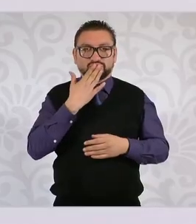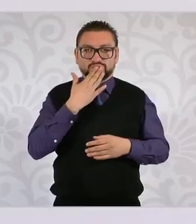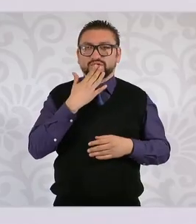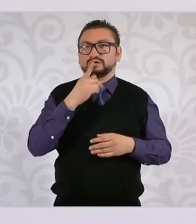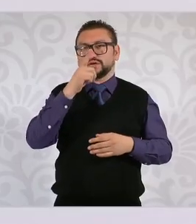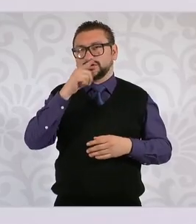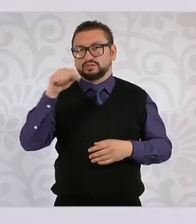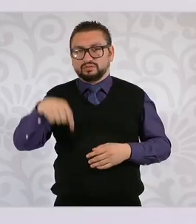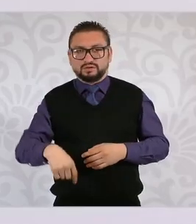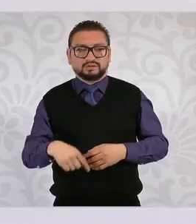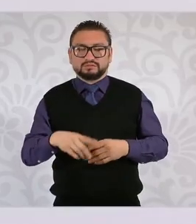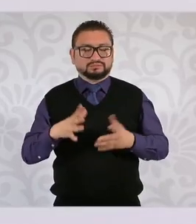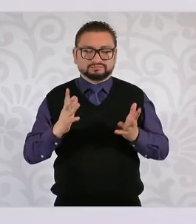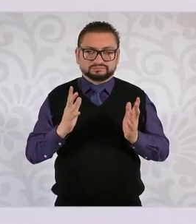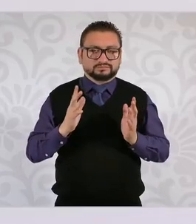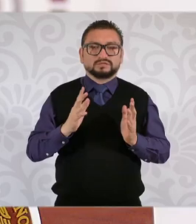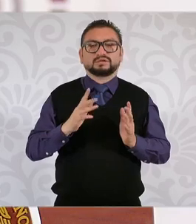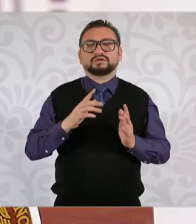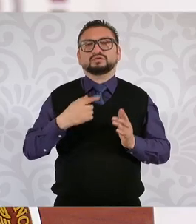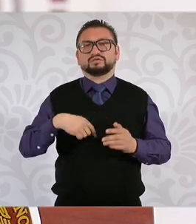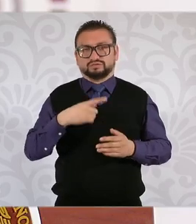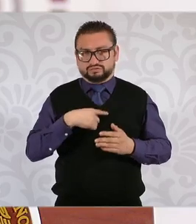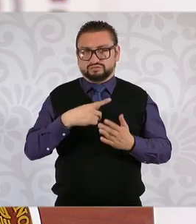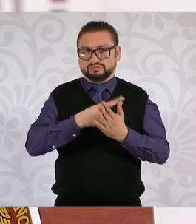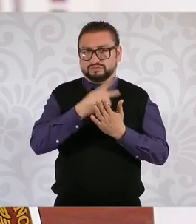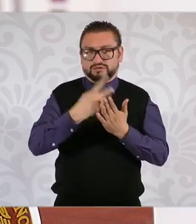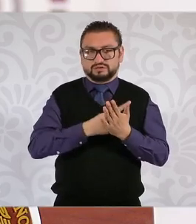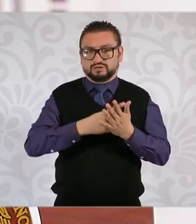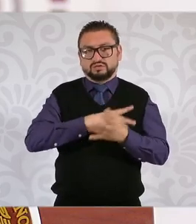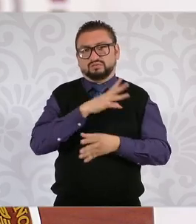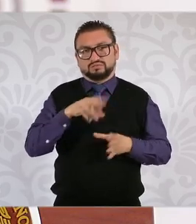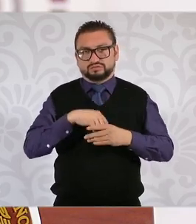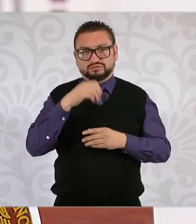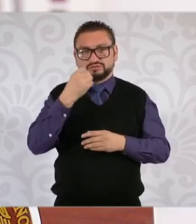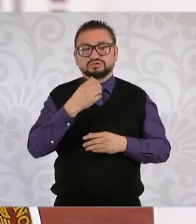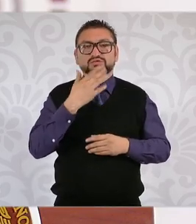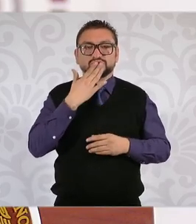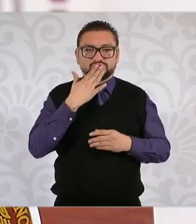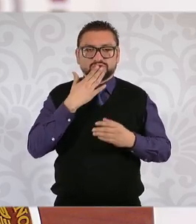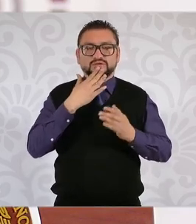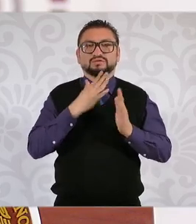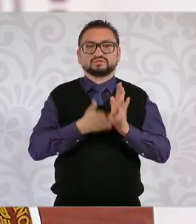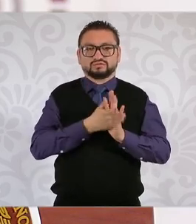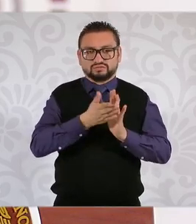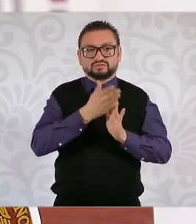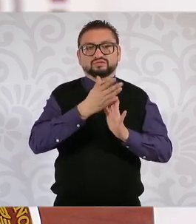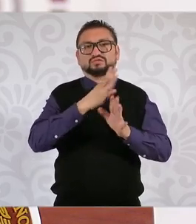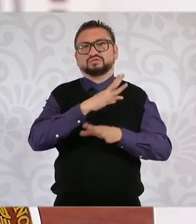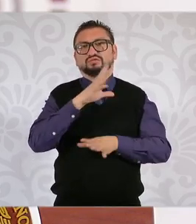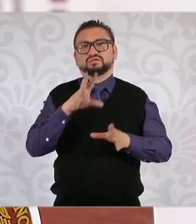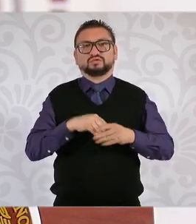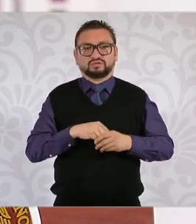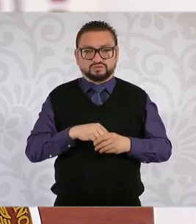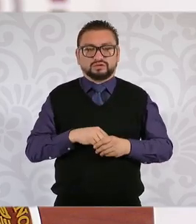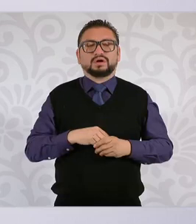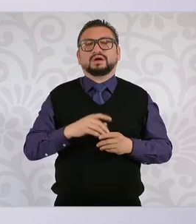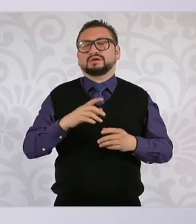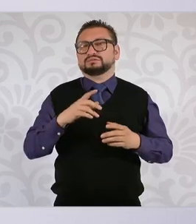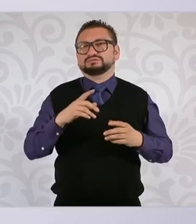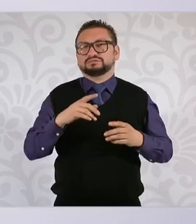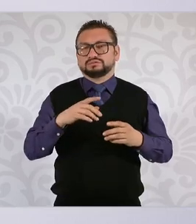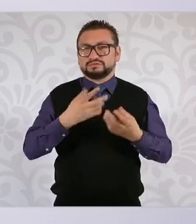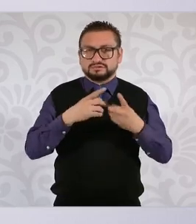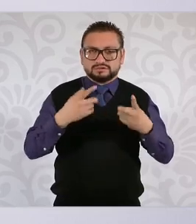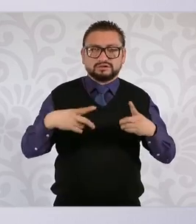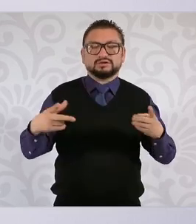aquí presentamos todo el plan Sonora desde infraestructura hasta el desarrollo